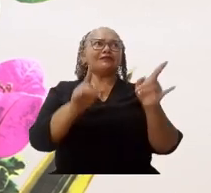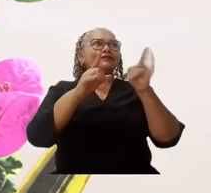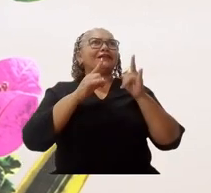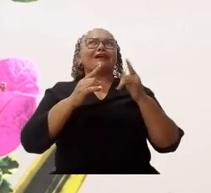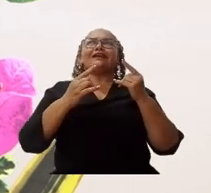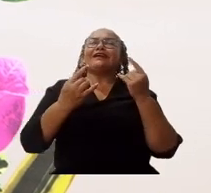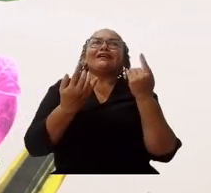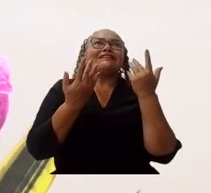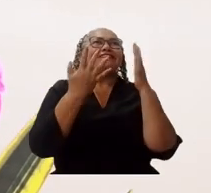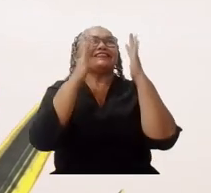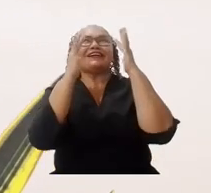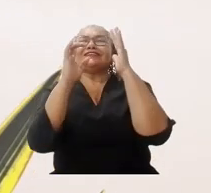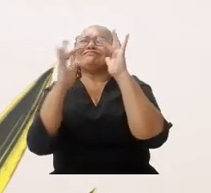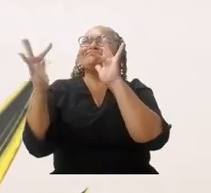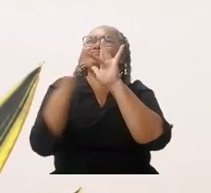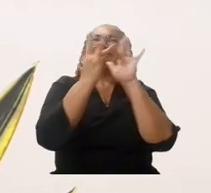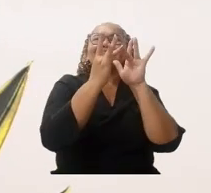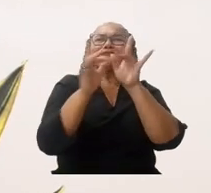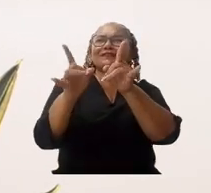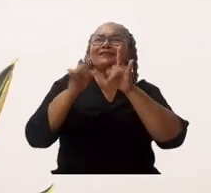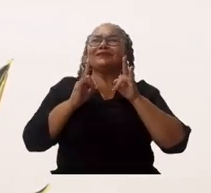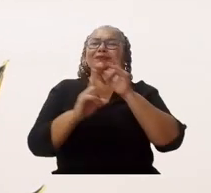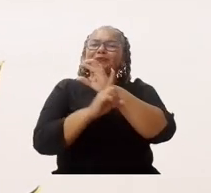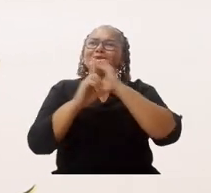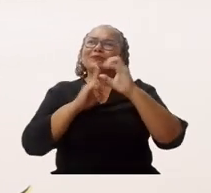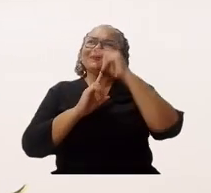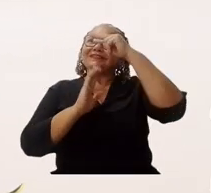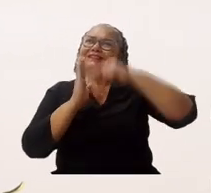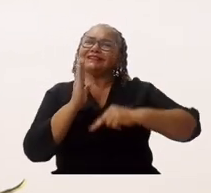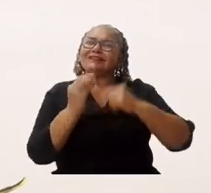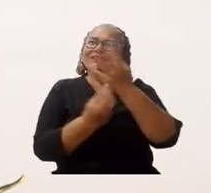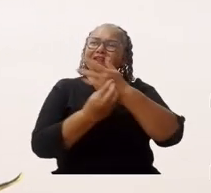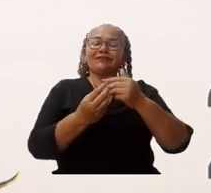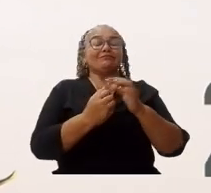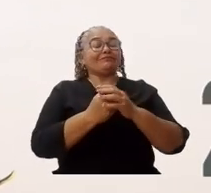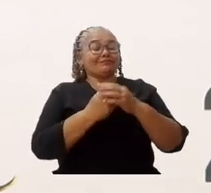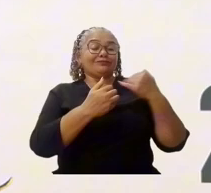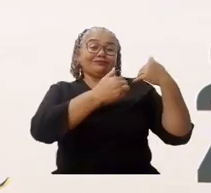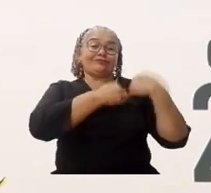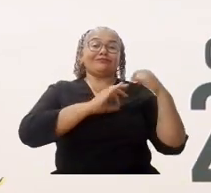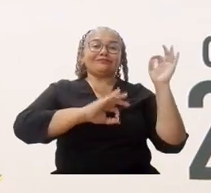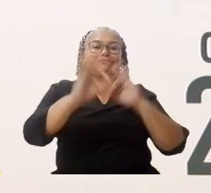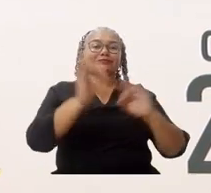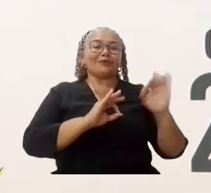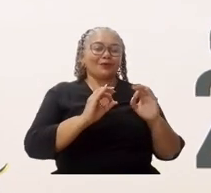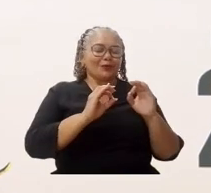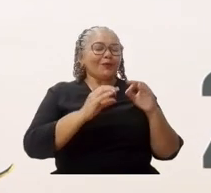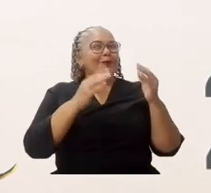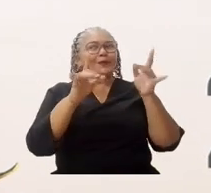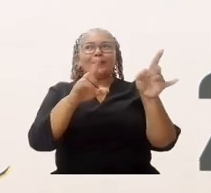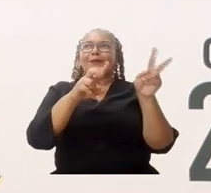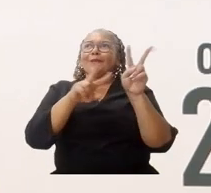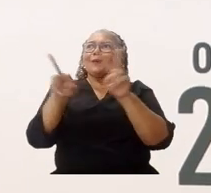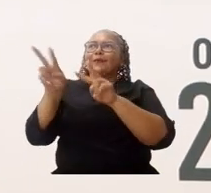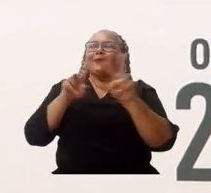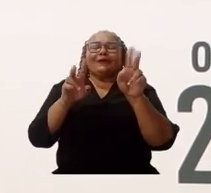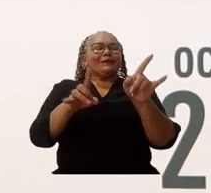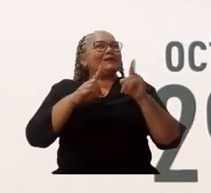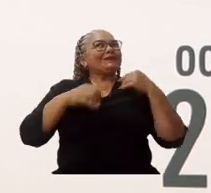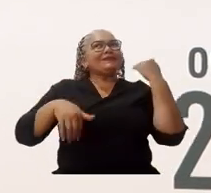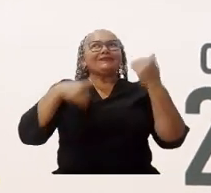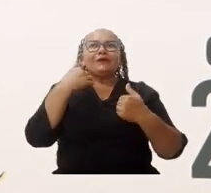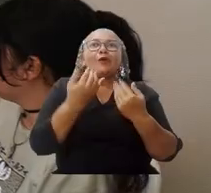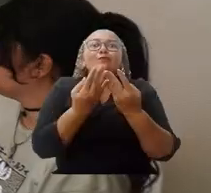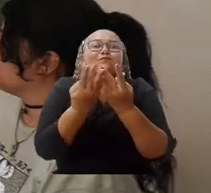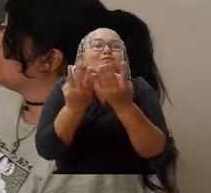Es una fiesta alrededor de la literatura, del arte y la cultura. Desde la parte comercial estamos muy contentos porque por primera vez en esta